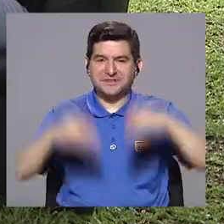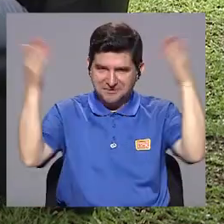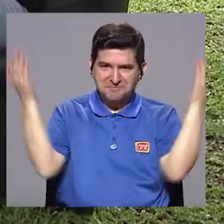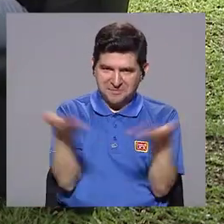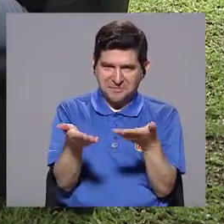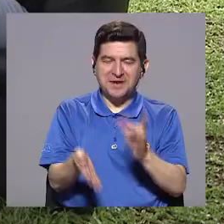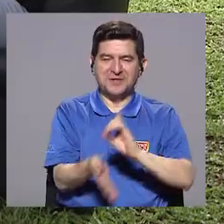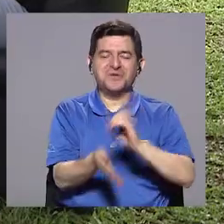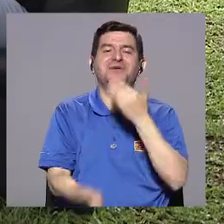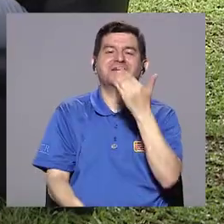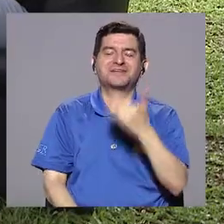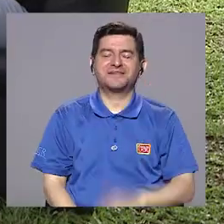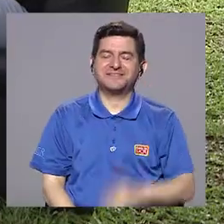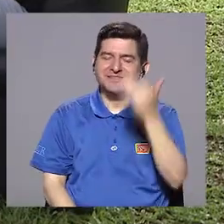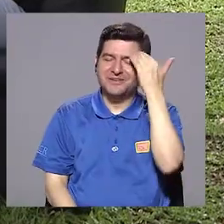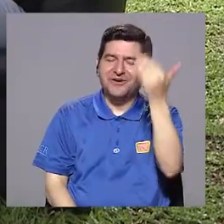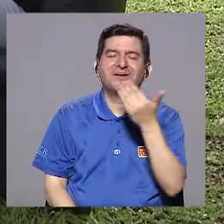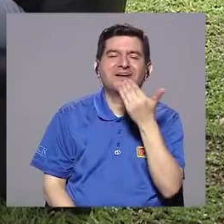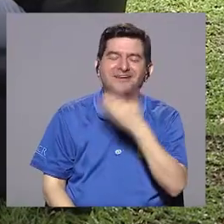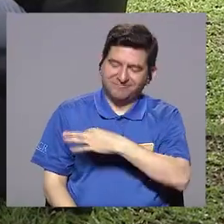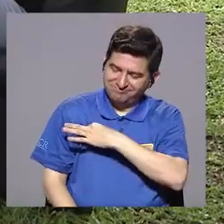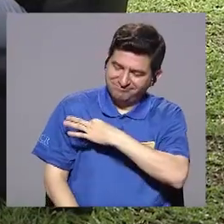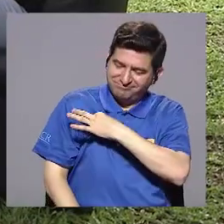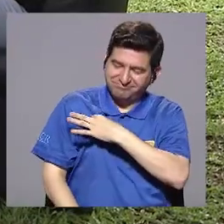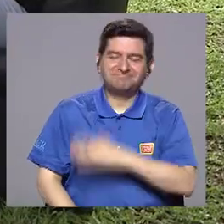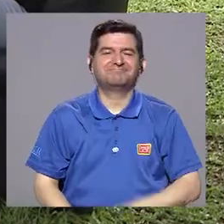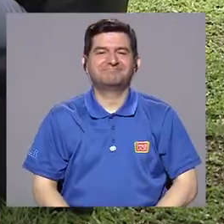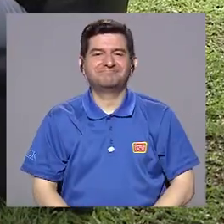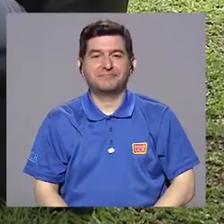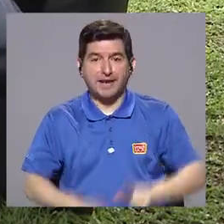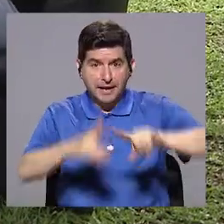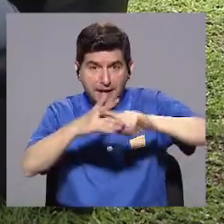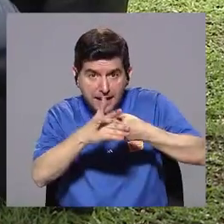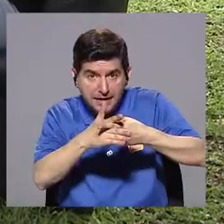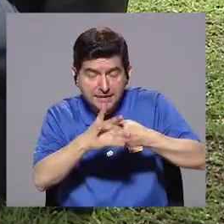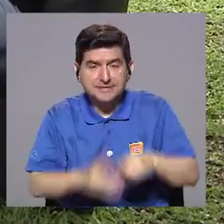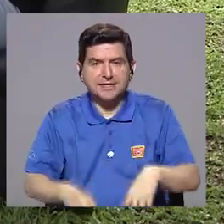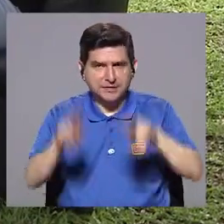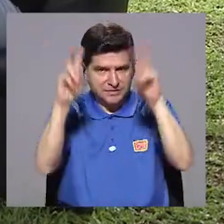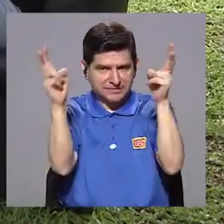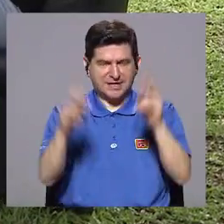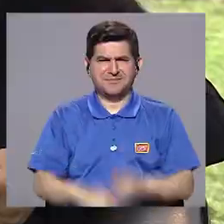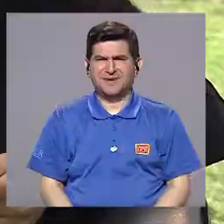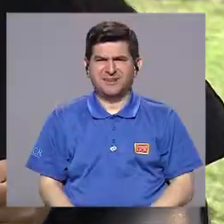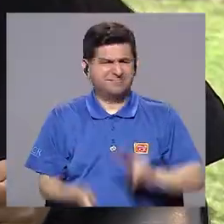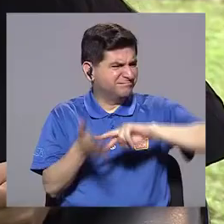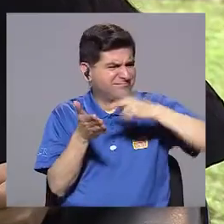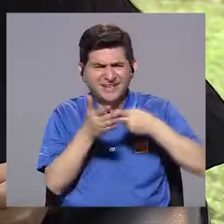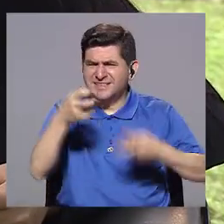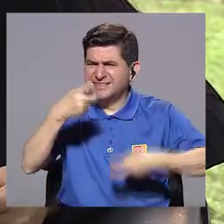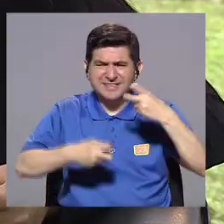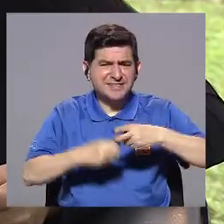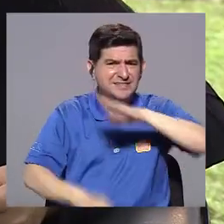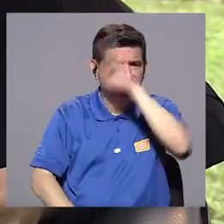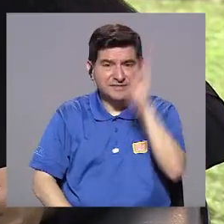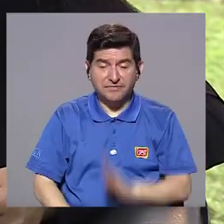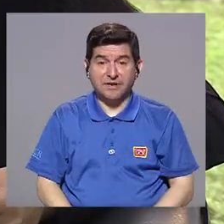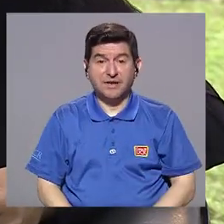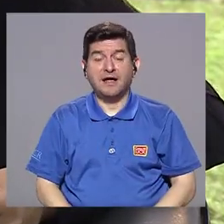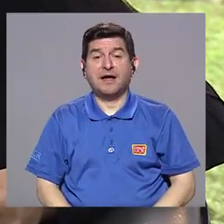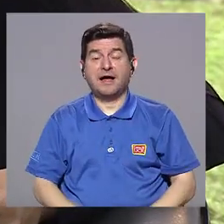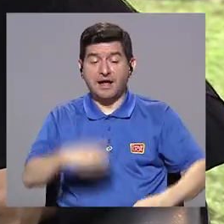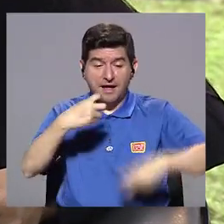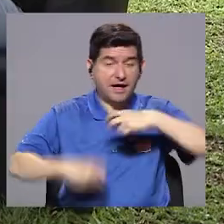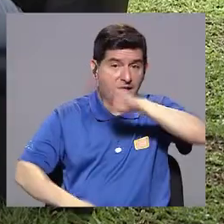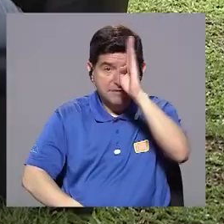Bienvenido doctor y gracias. Hola, gracias por la invitación. Y bueno, iniciamos con el tema. ¿Qué es el trastorno bipolar? El trastorno